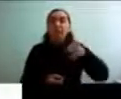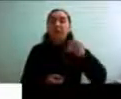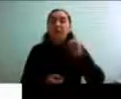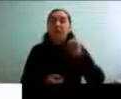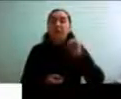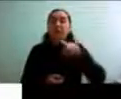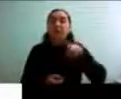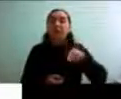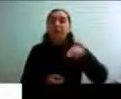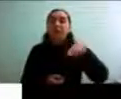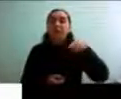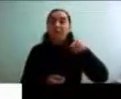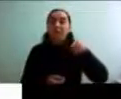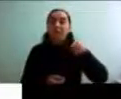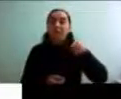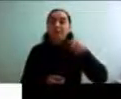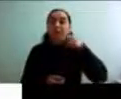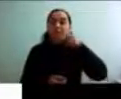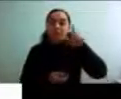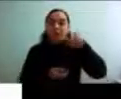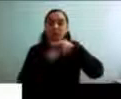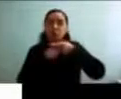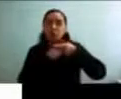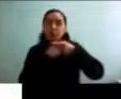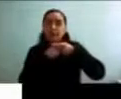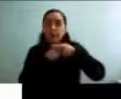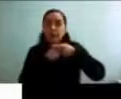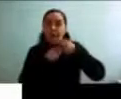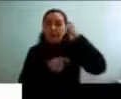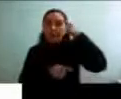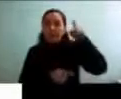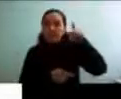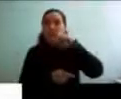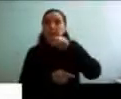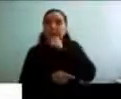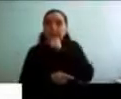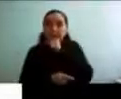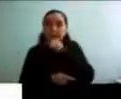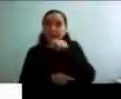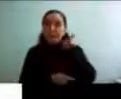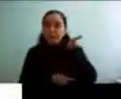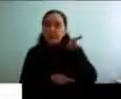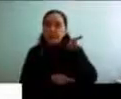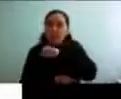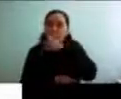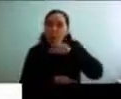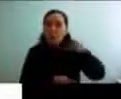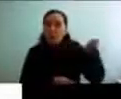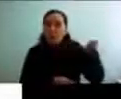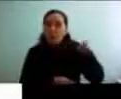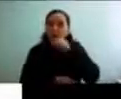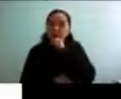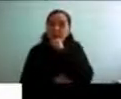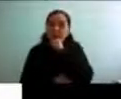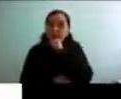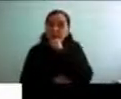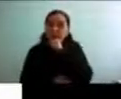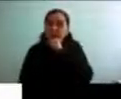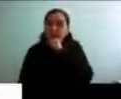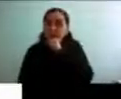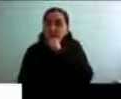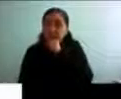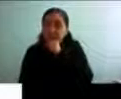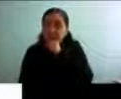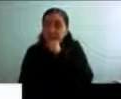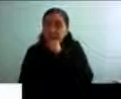Las representaciones sociales respecto de la vejez y las personas viejas todavía están muy